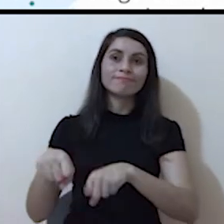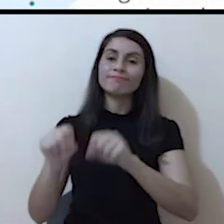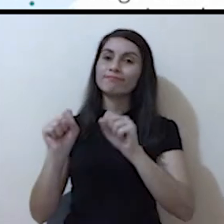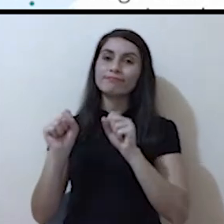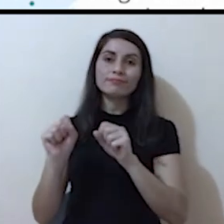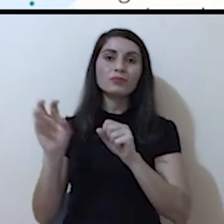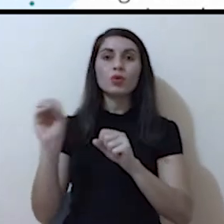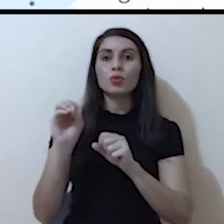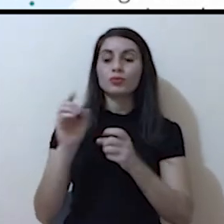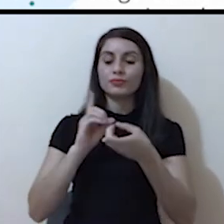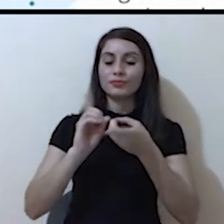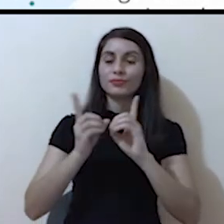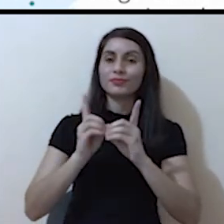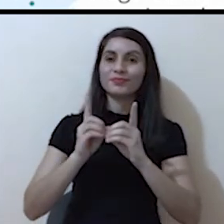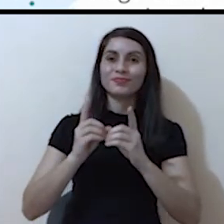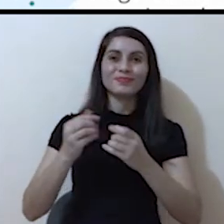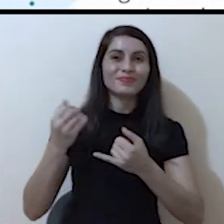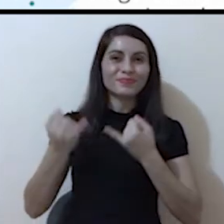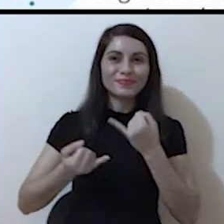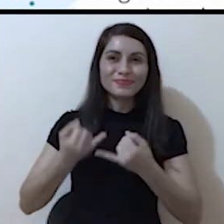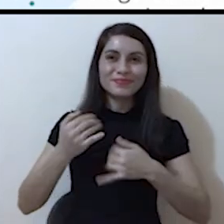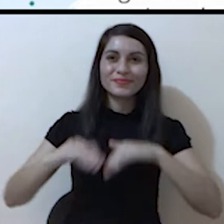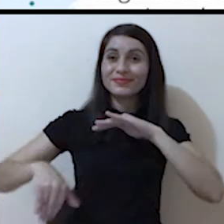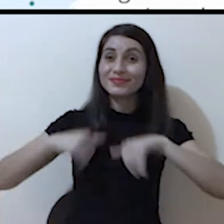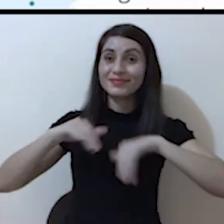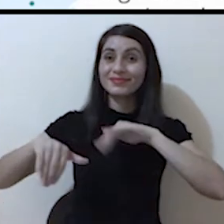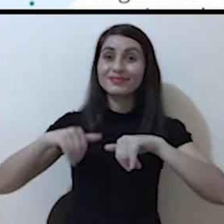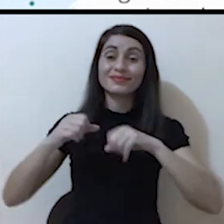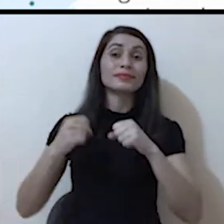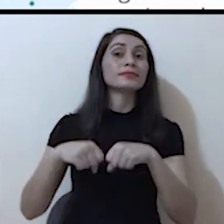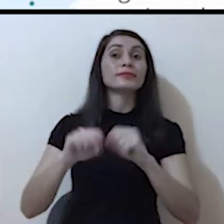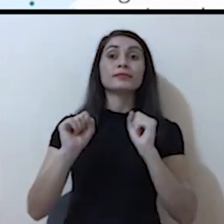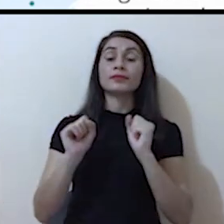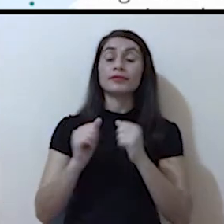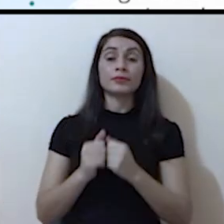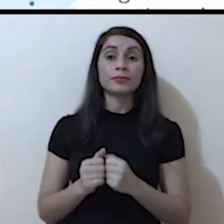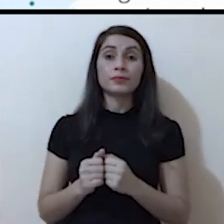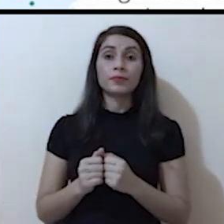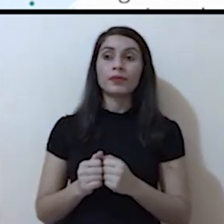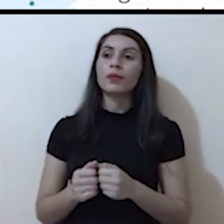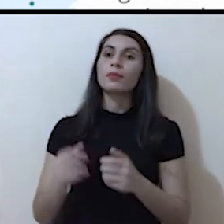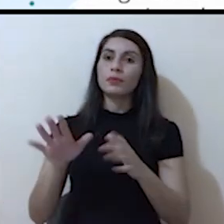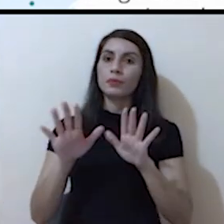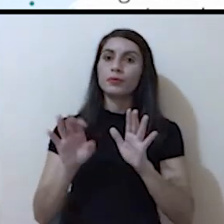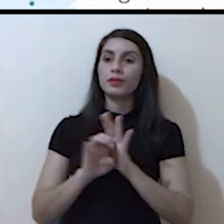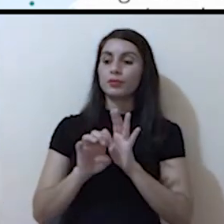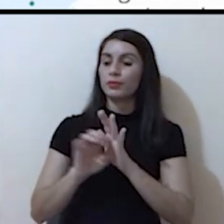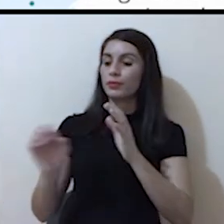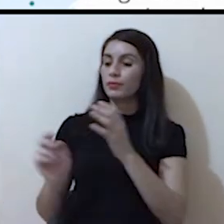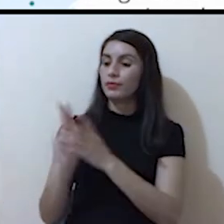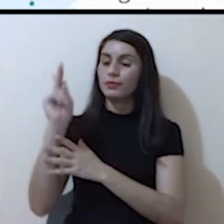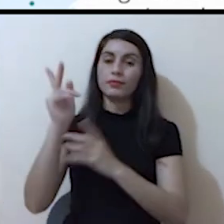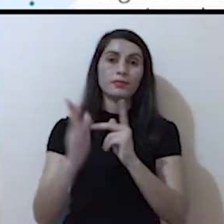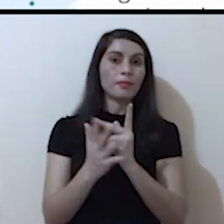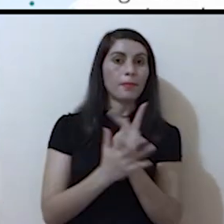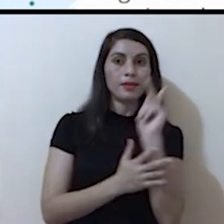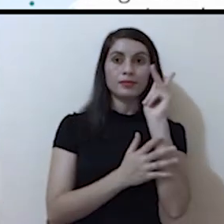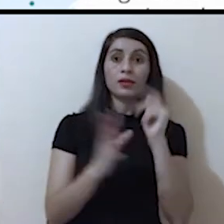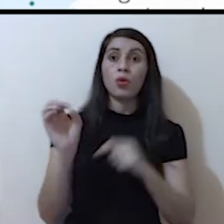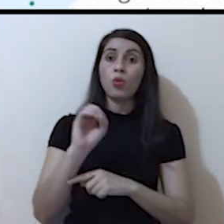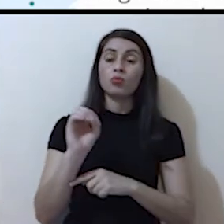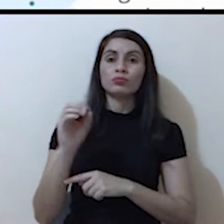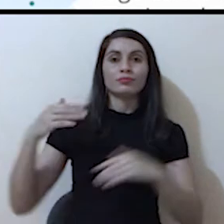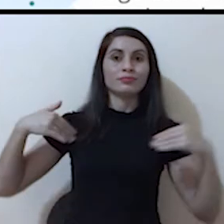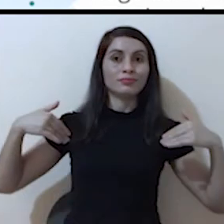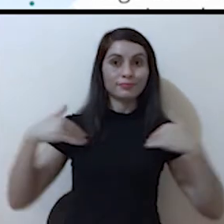practicar deportes acuáticos en ella. Además, el entorno natural, las plantas y los animales